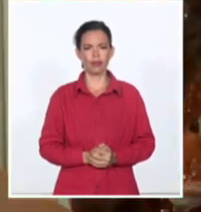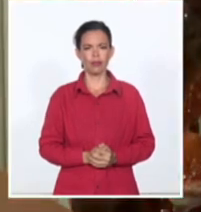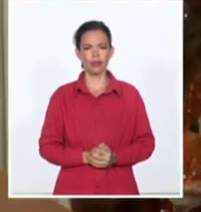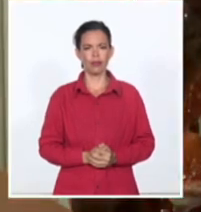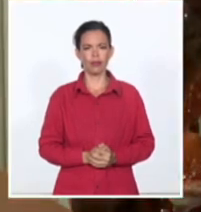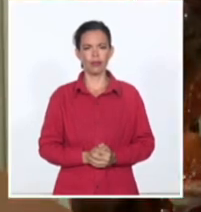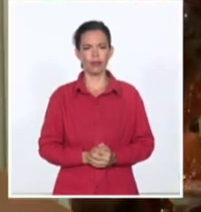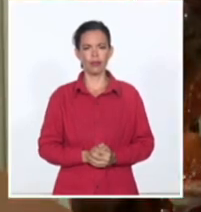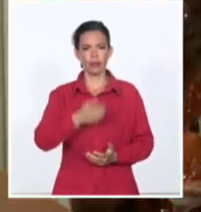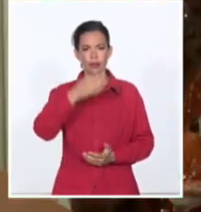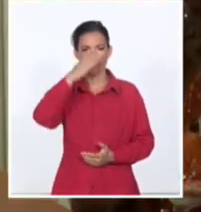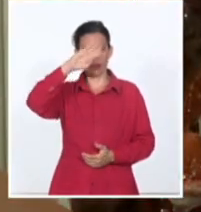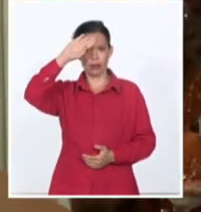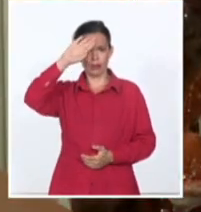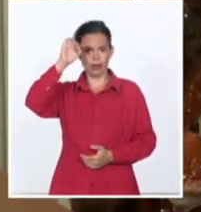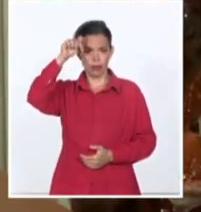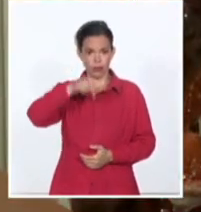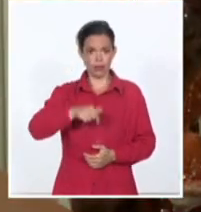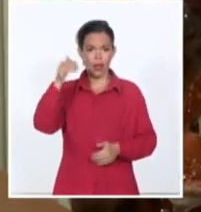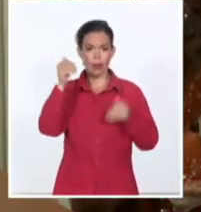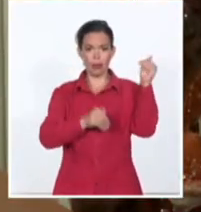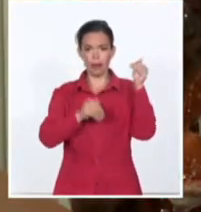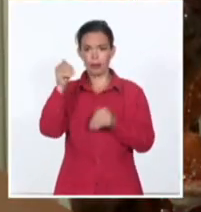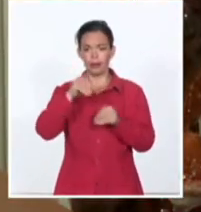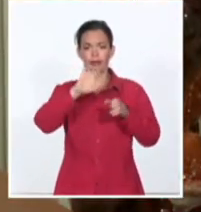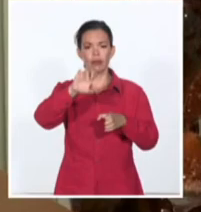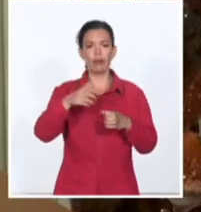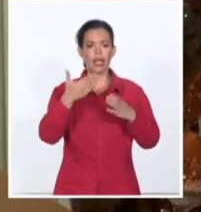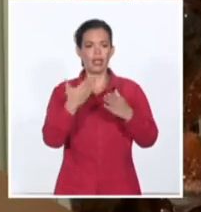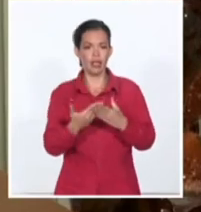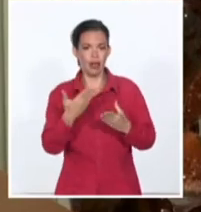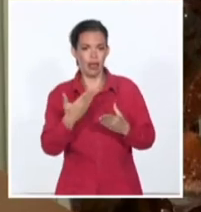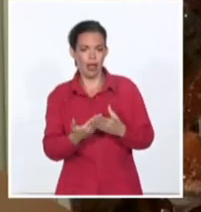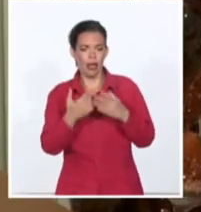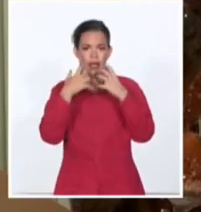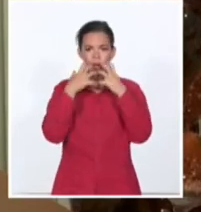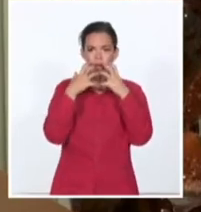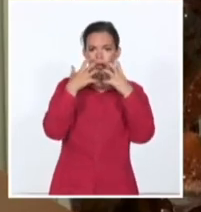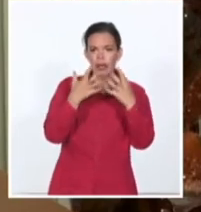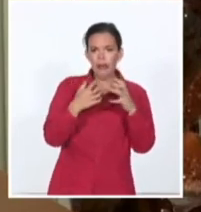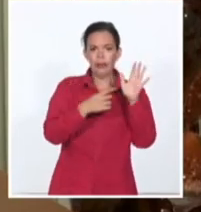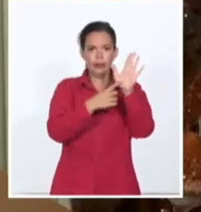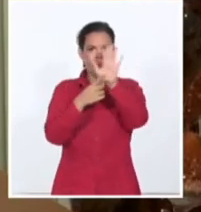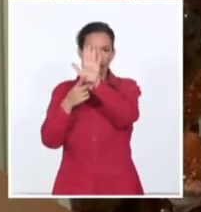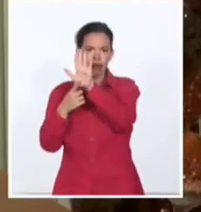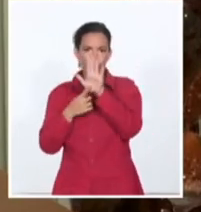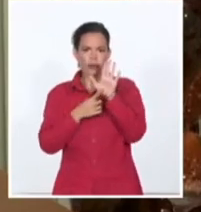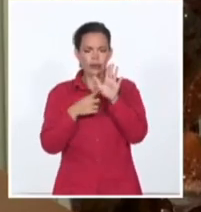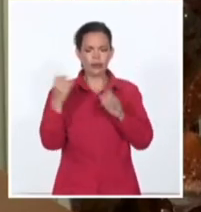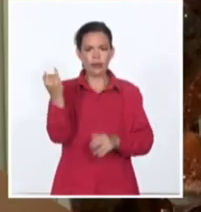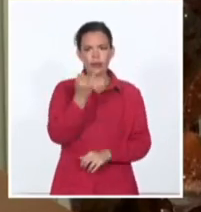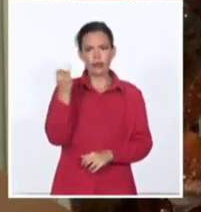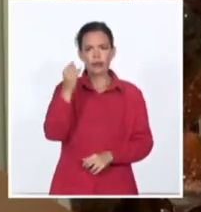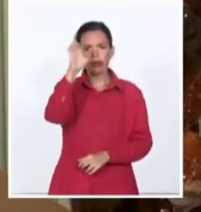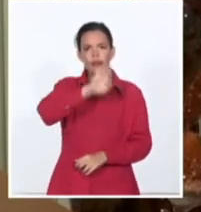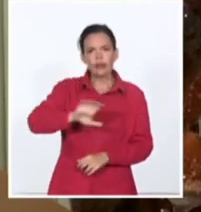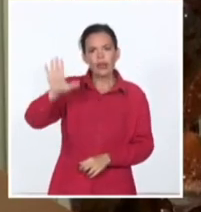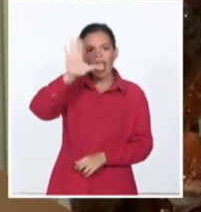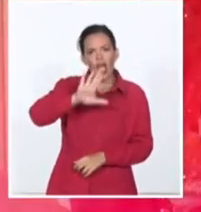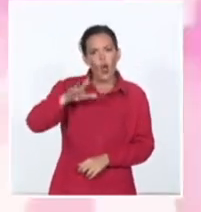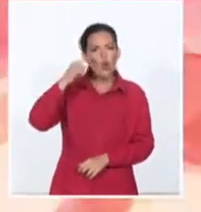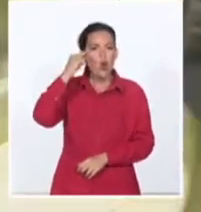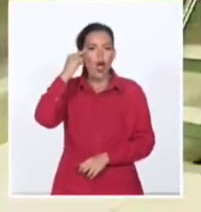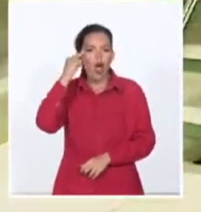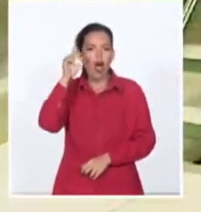Cuba va a tener una participación empresarial en la exposición internacional Eurasia, nuestro hogar, que sesionará